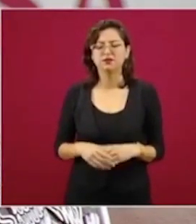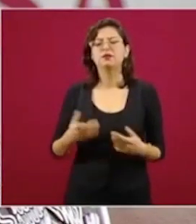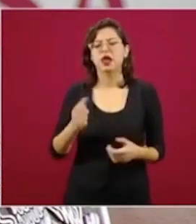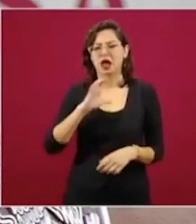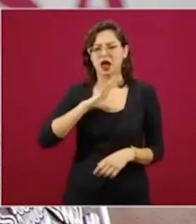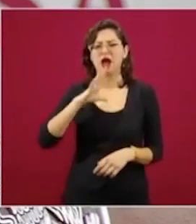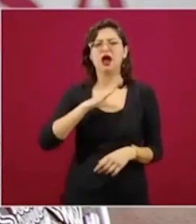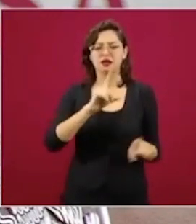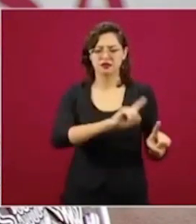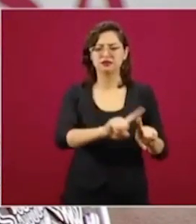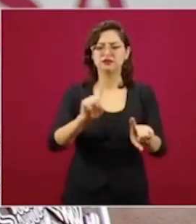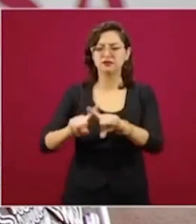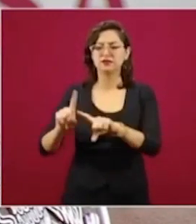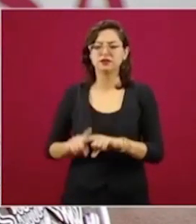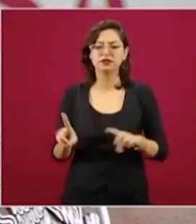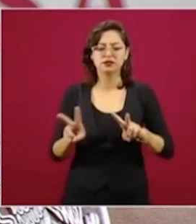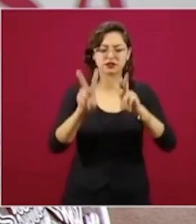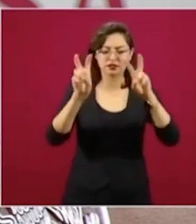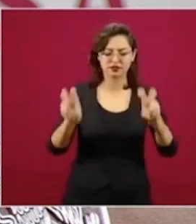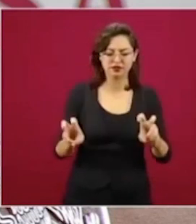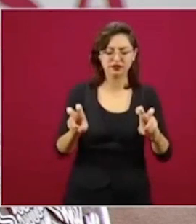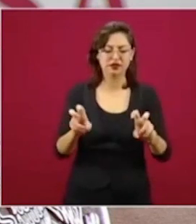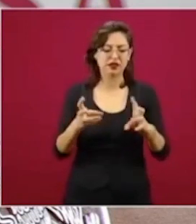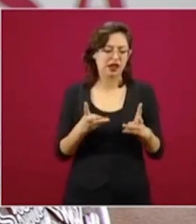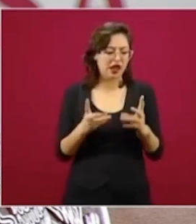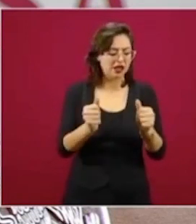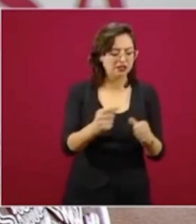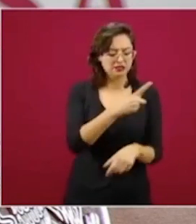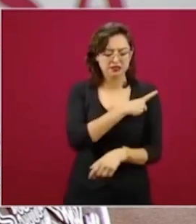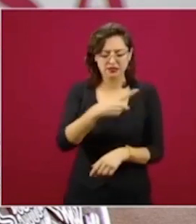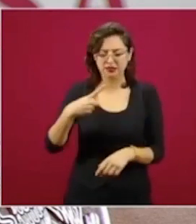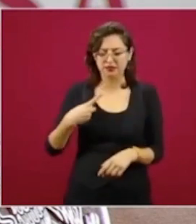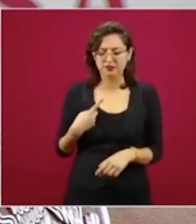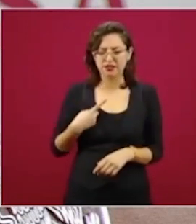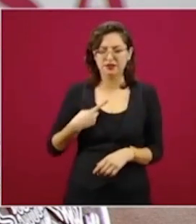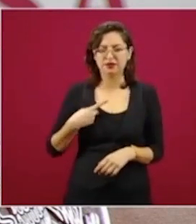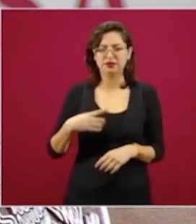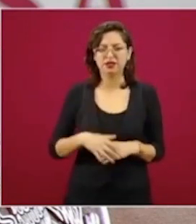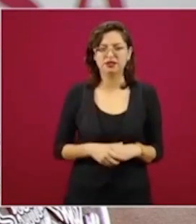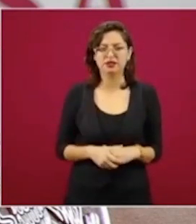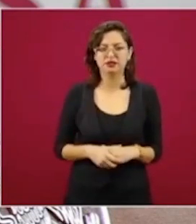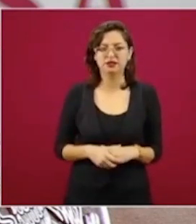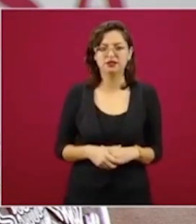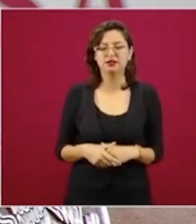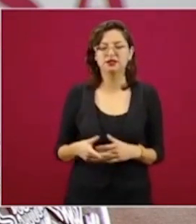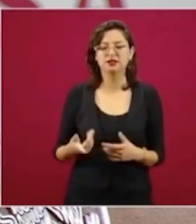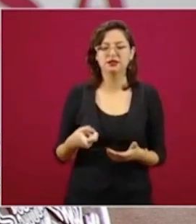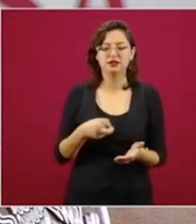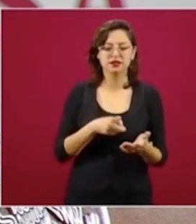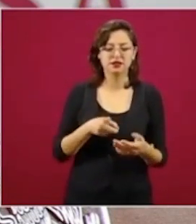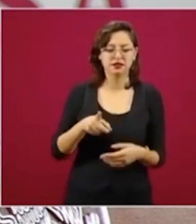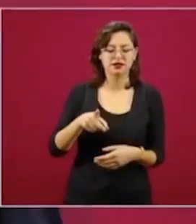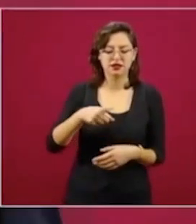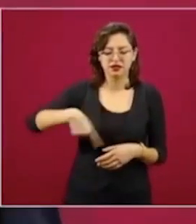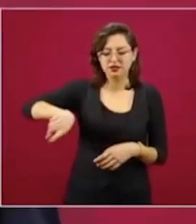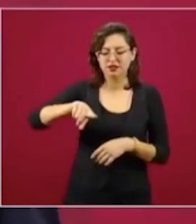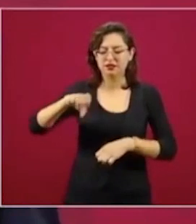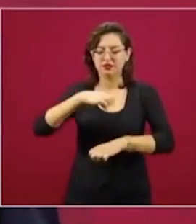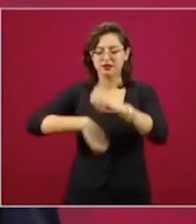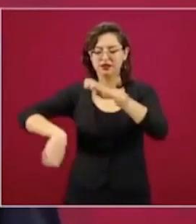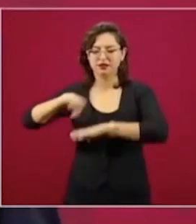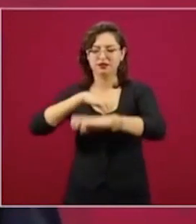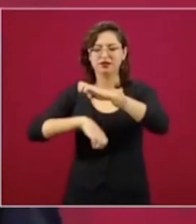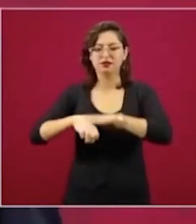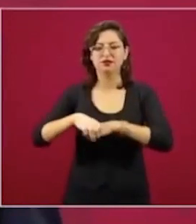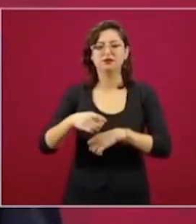impuestos o deudas de empresas que no